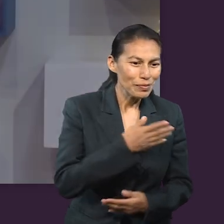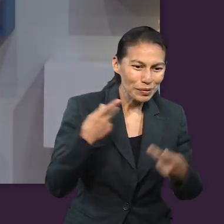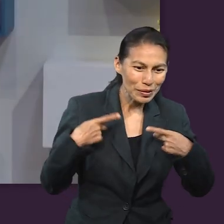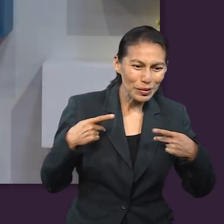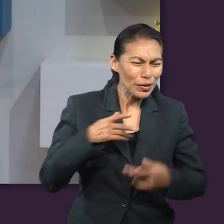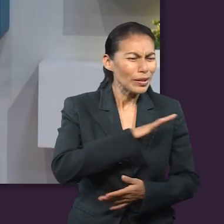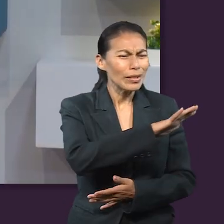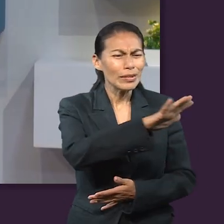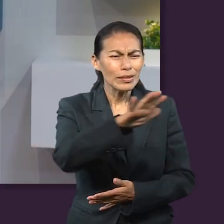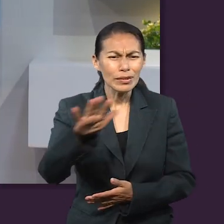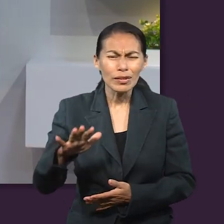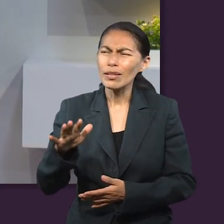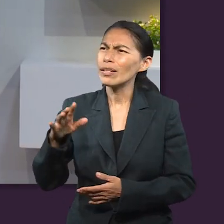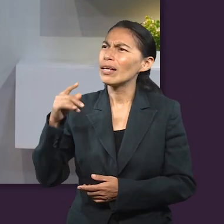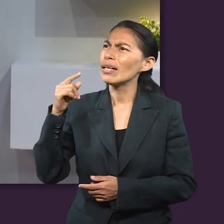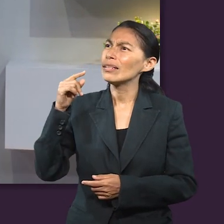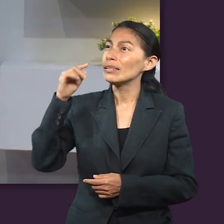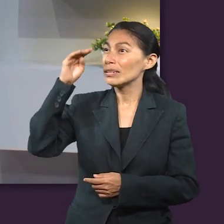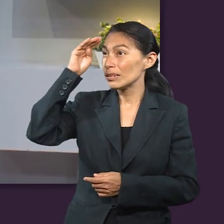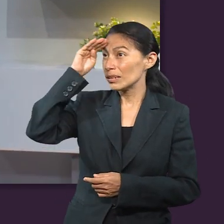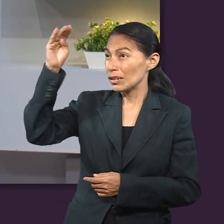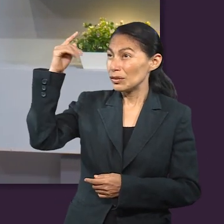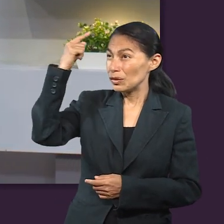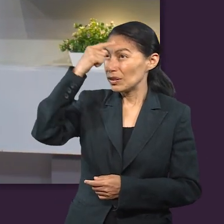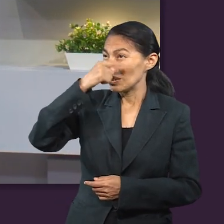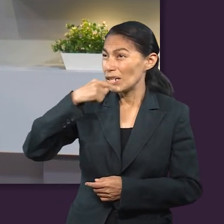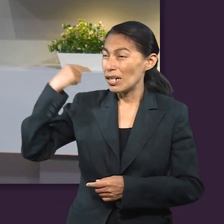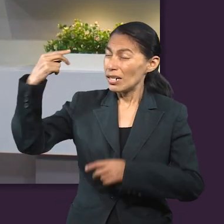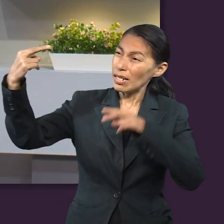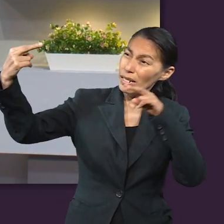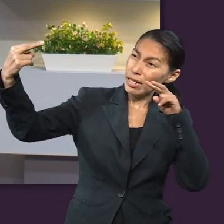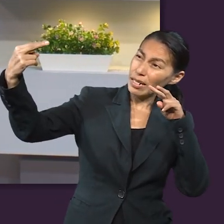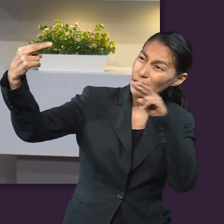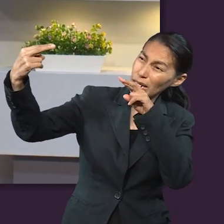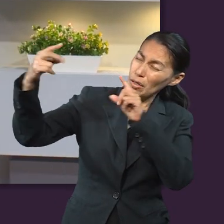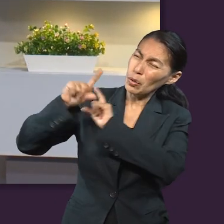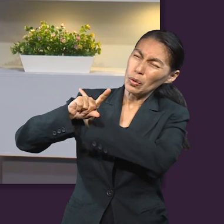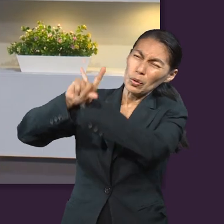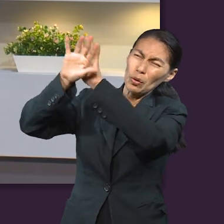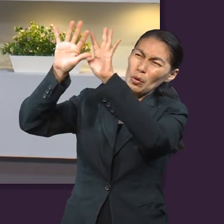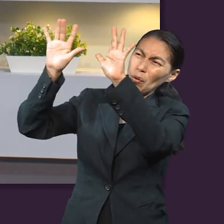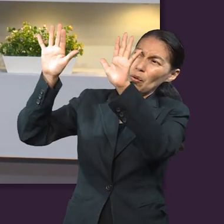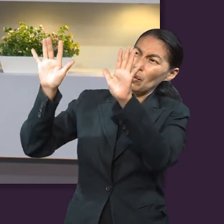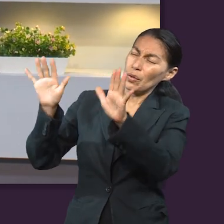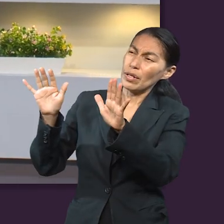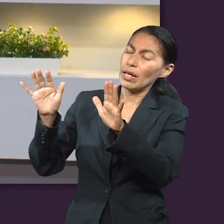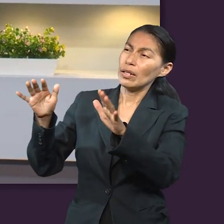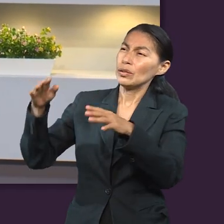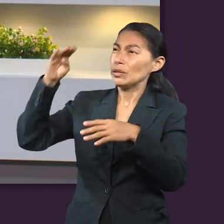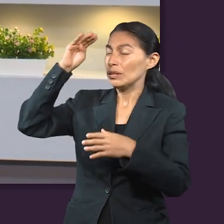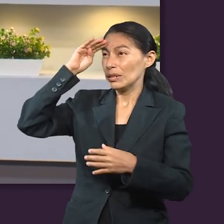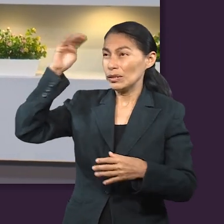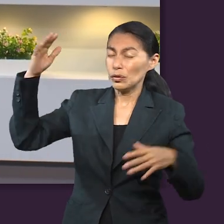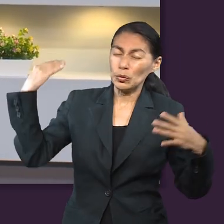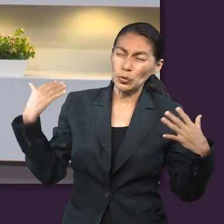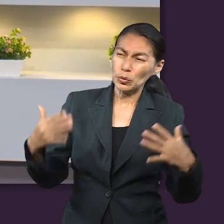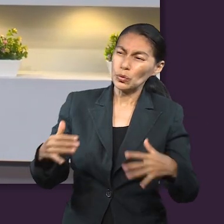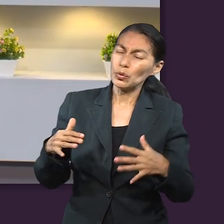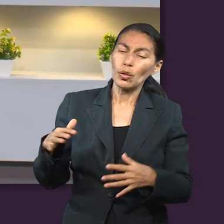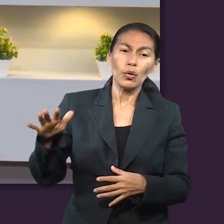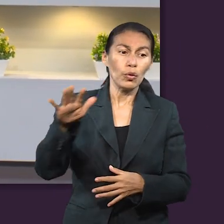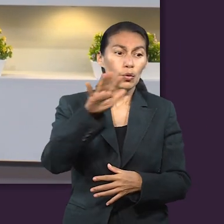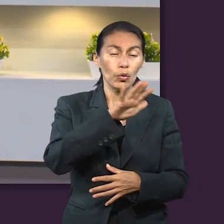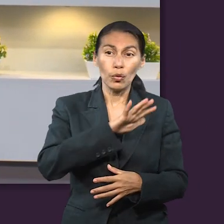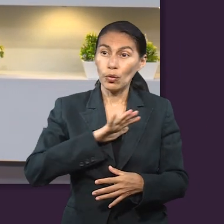Por tanto, nosotros todos, mirando cara a cara descubierta, como un espejo, la